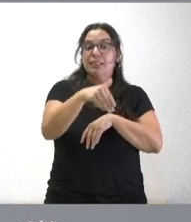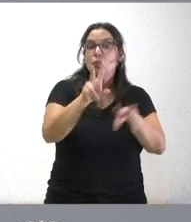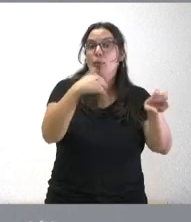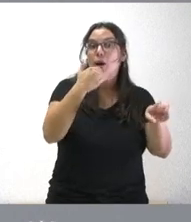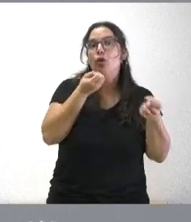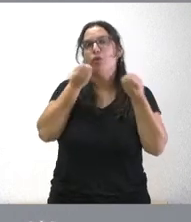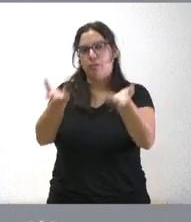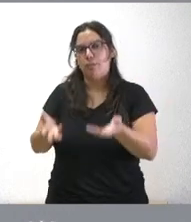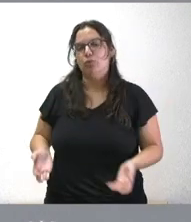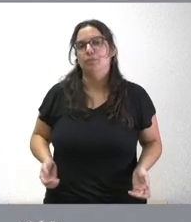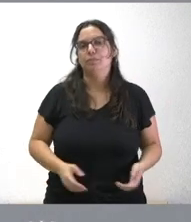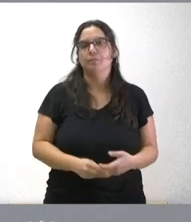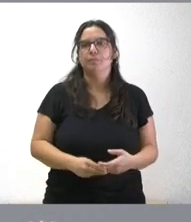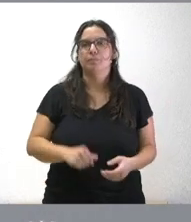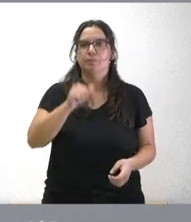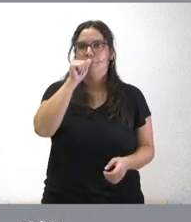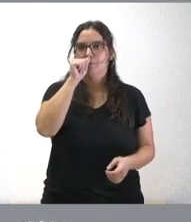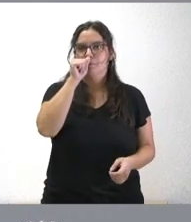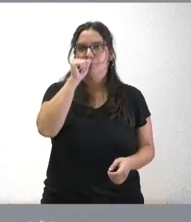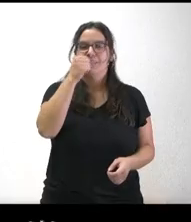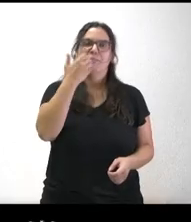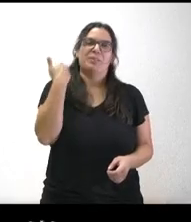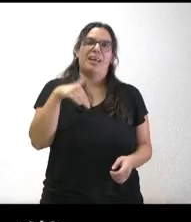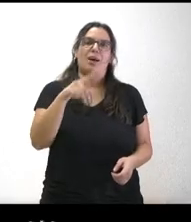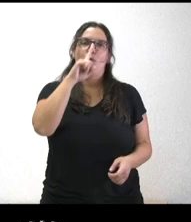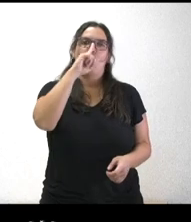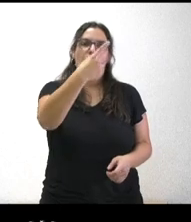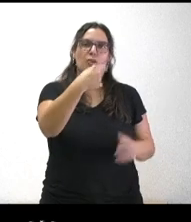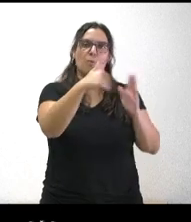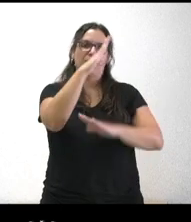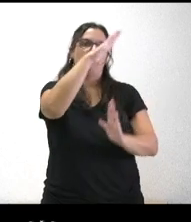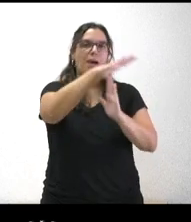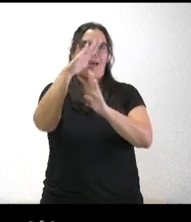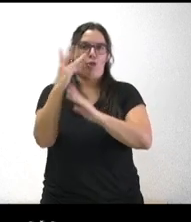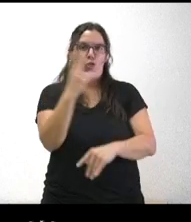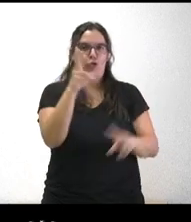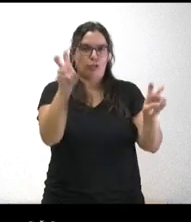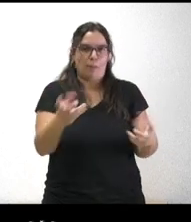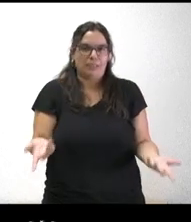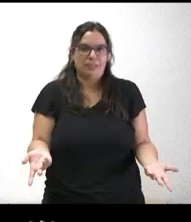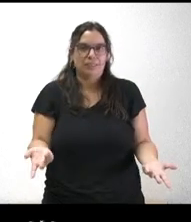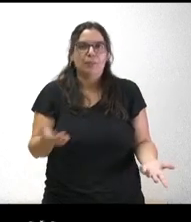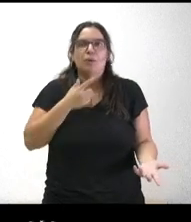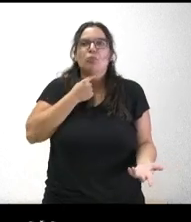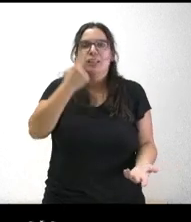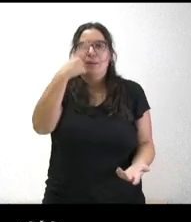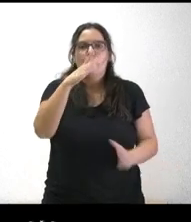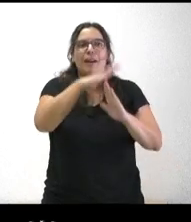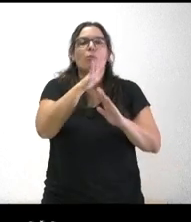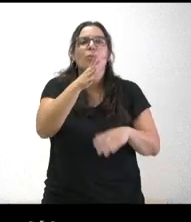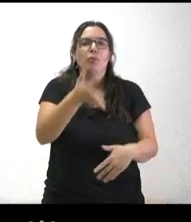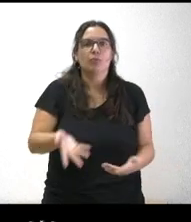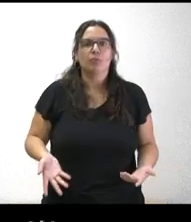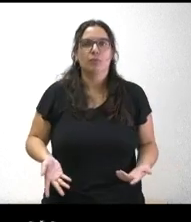informaremos ya ver es que llevan ustedes un año con eso parado entonces me gustaría saber por qué está parado